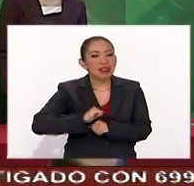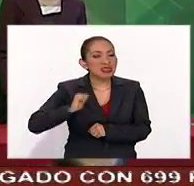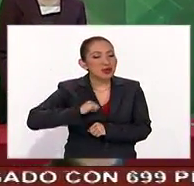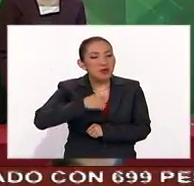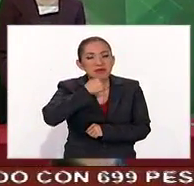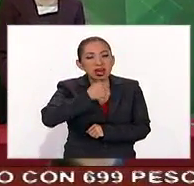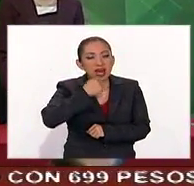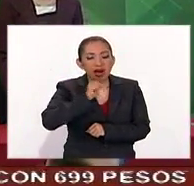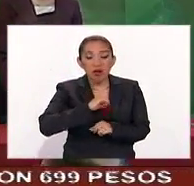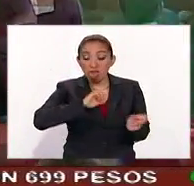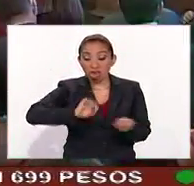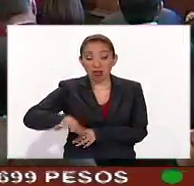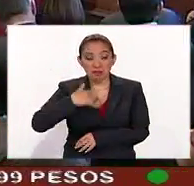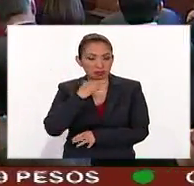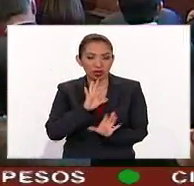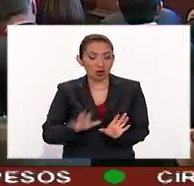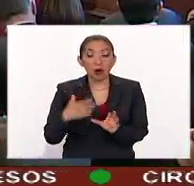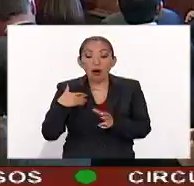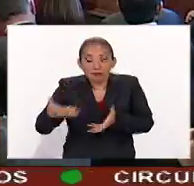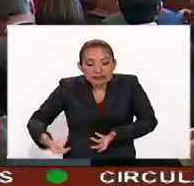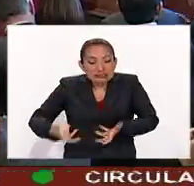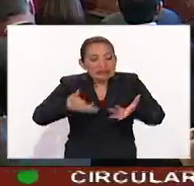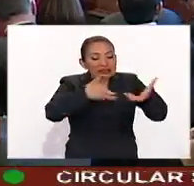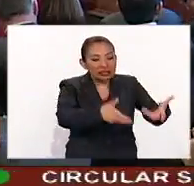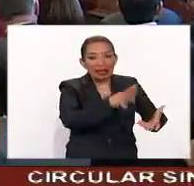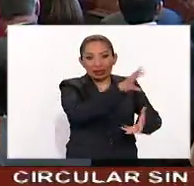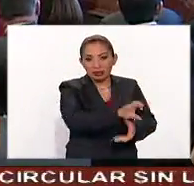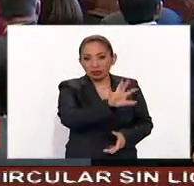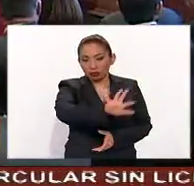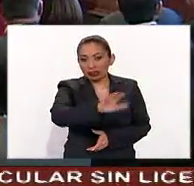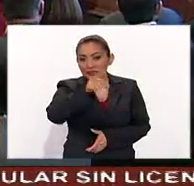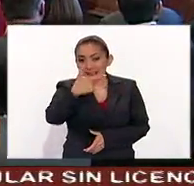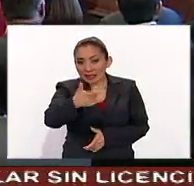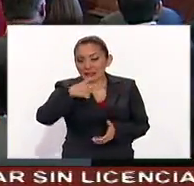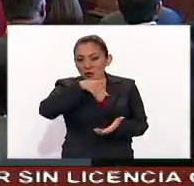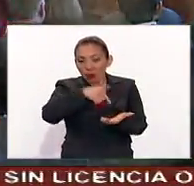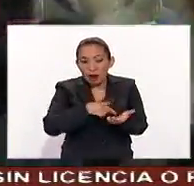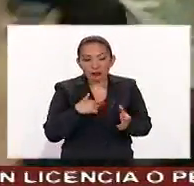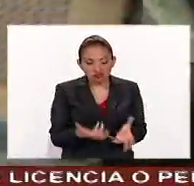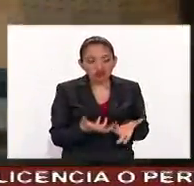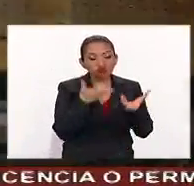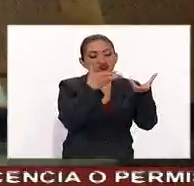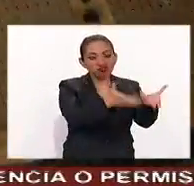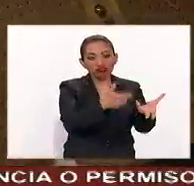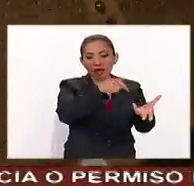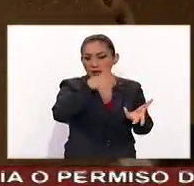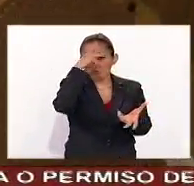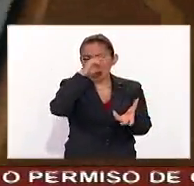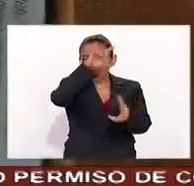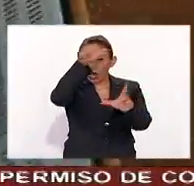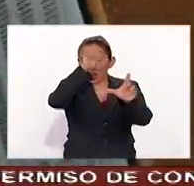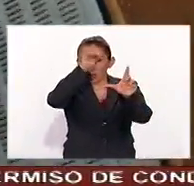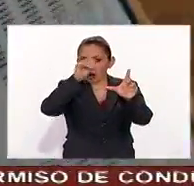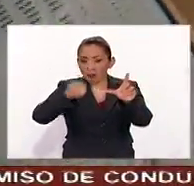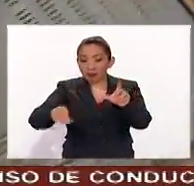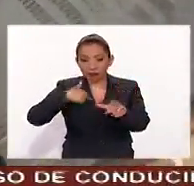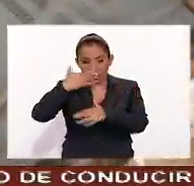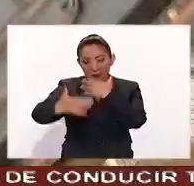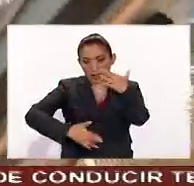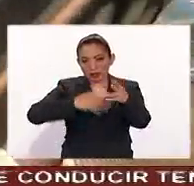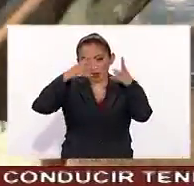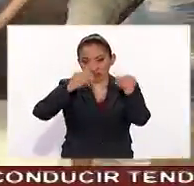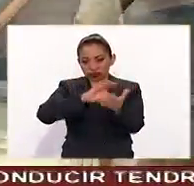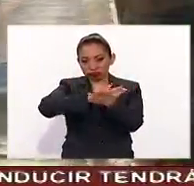viejos analógicos y llevarlos a uno de los 557 centros de acopio que se han instalado en todo el país. Al avanzar el